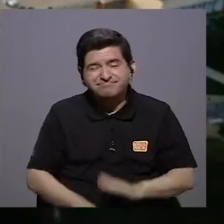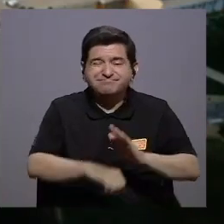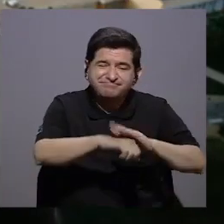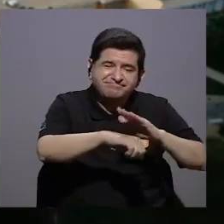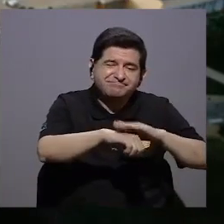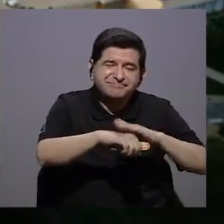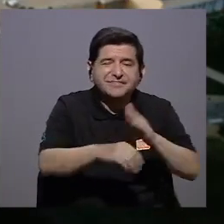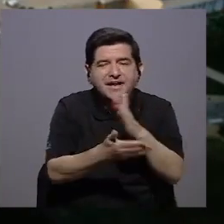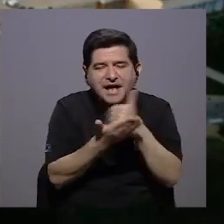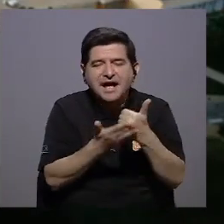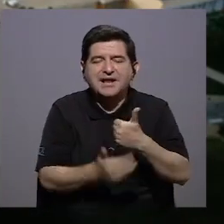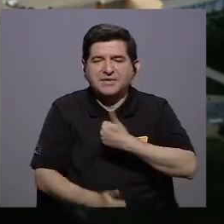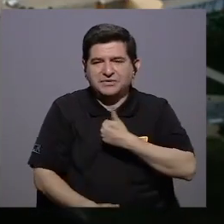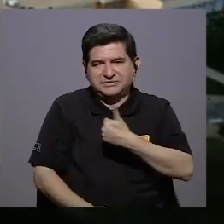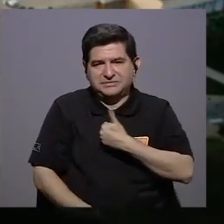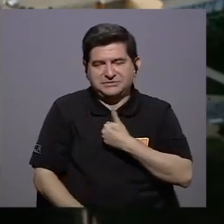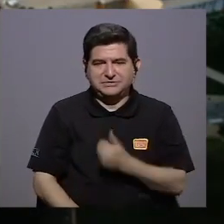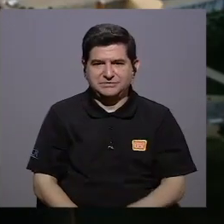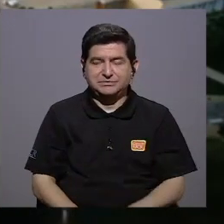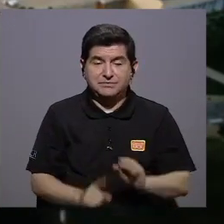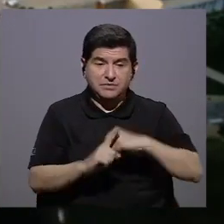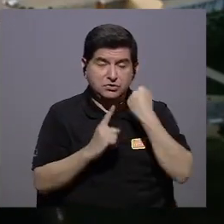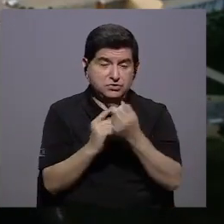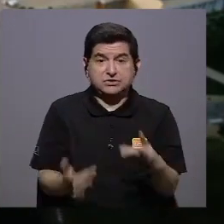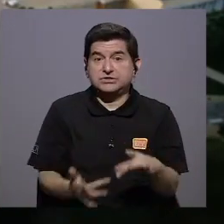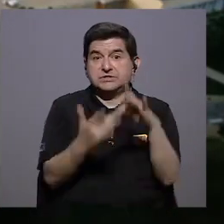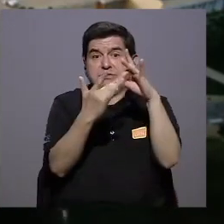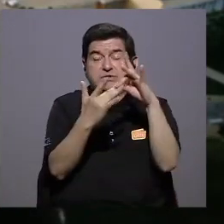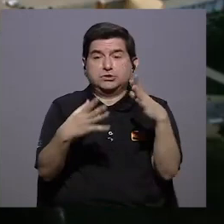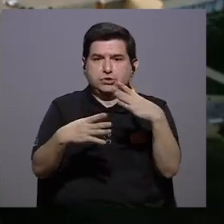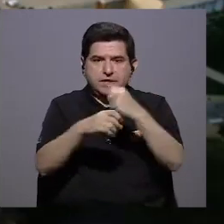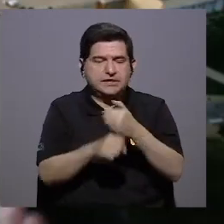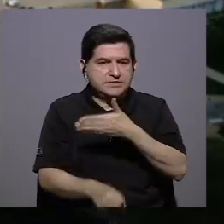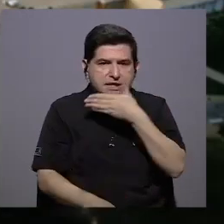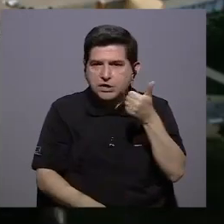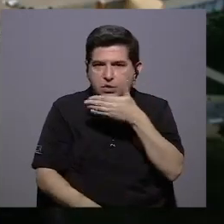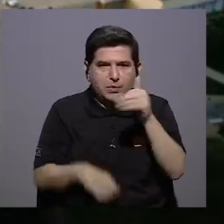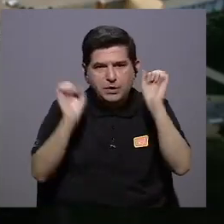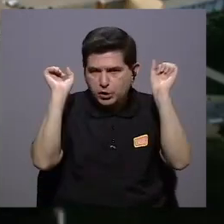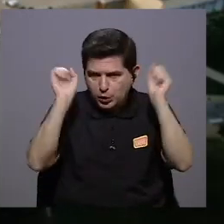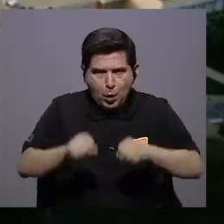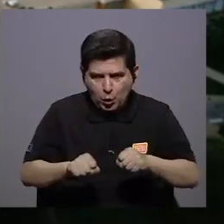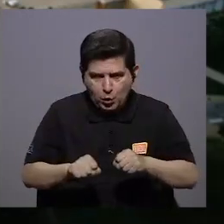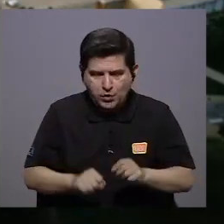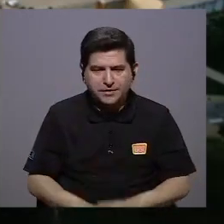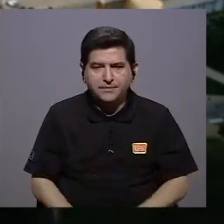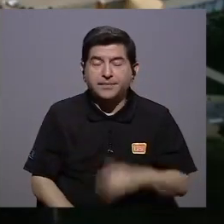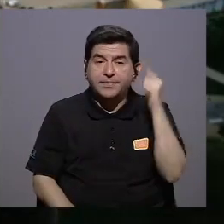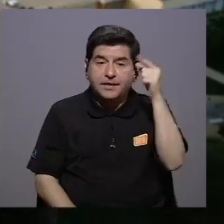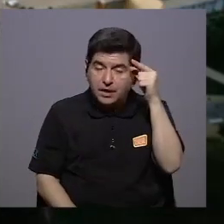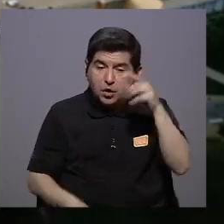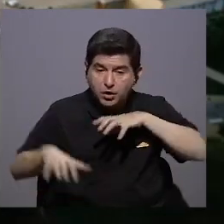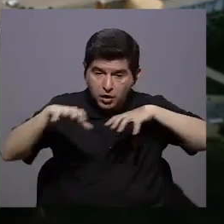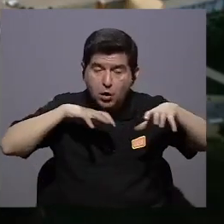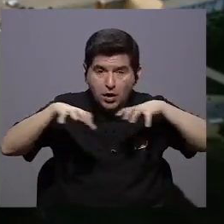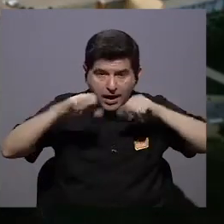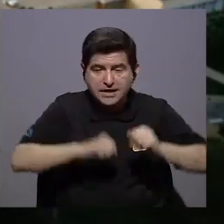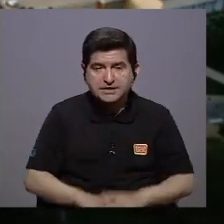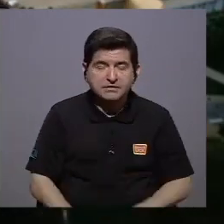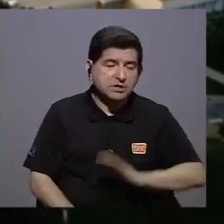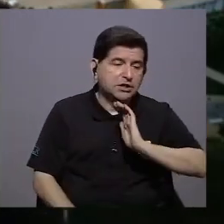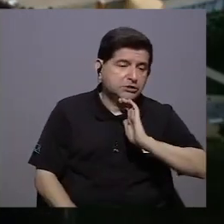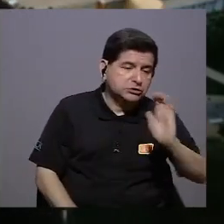condescendientes con nosotros mismos es decir hay que ver estamos en una situación decepcional y lo haremos lo mejor que podamos hombre desde luego esa actividad